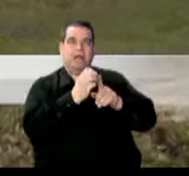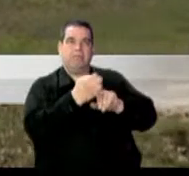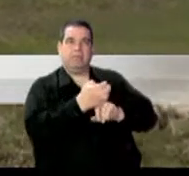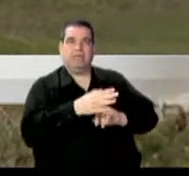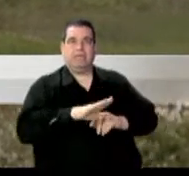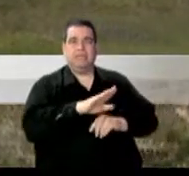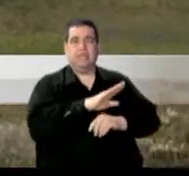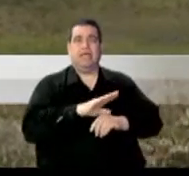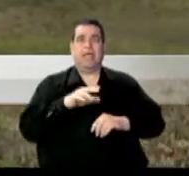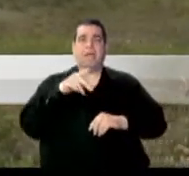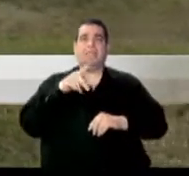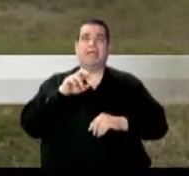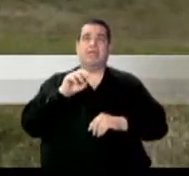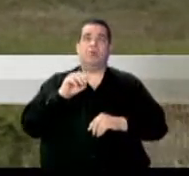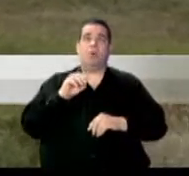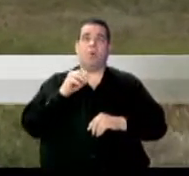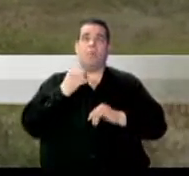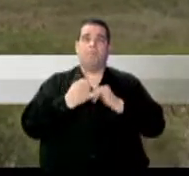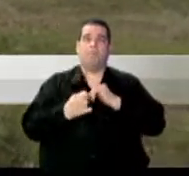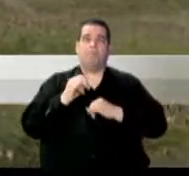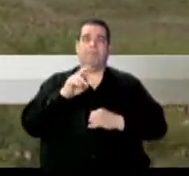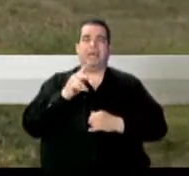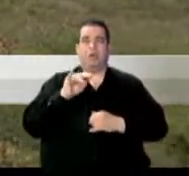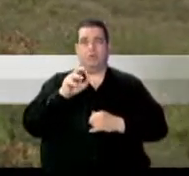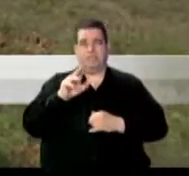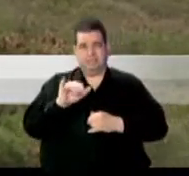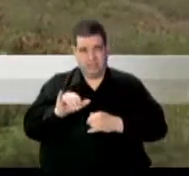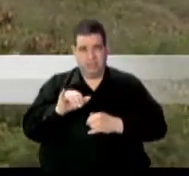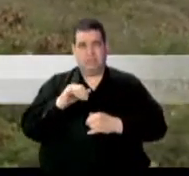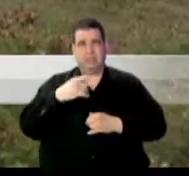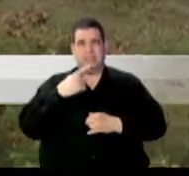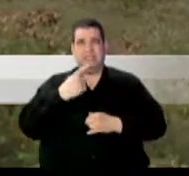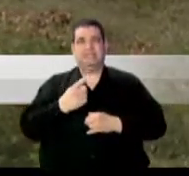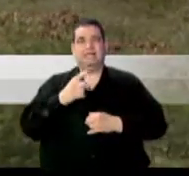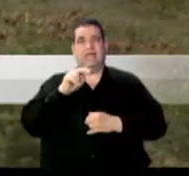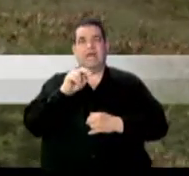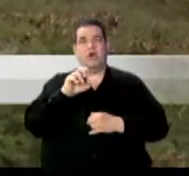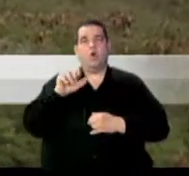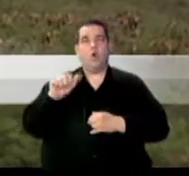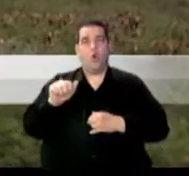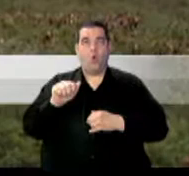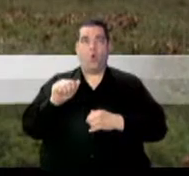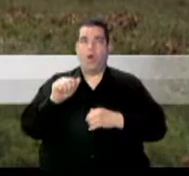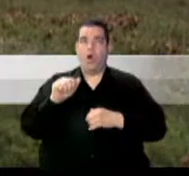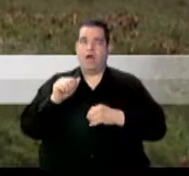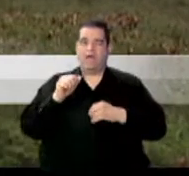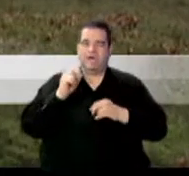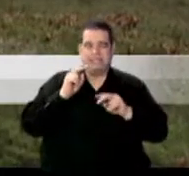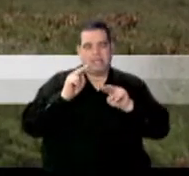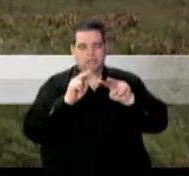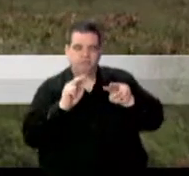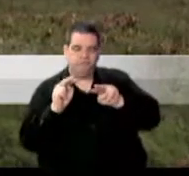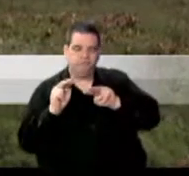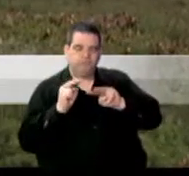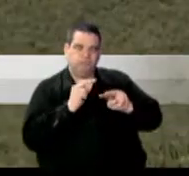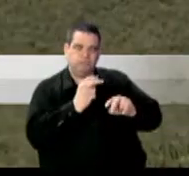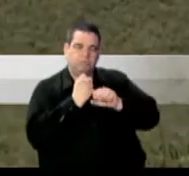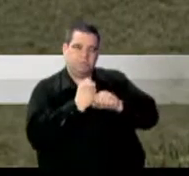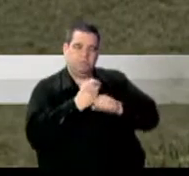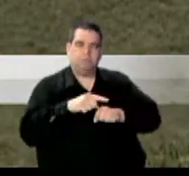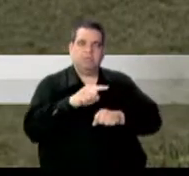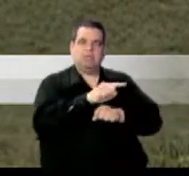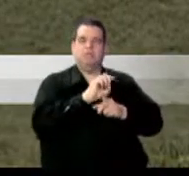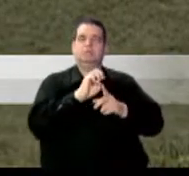pedro pierre luisi explicó que tras la determinación la noa aumentará el rol que juega de proteger y preservar estos